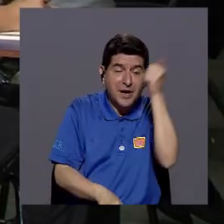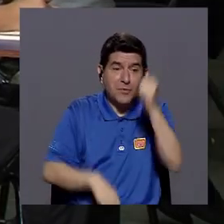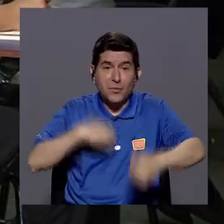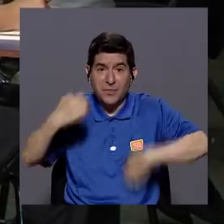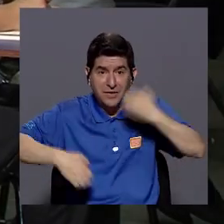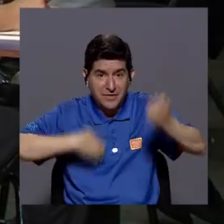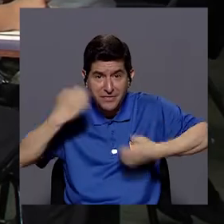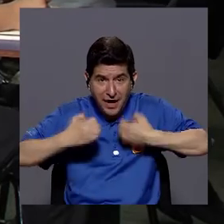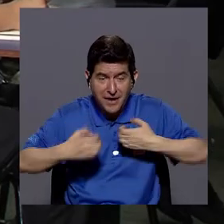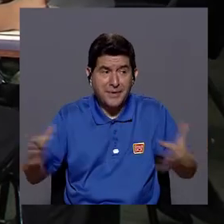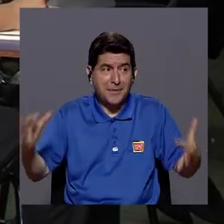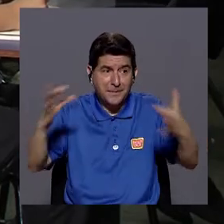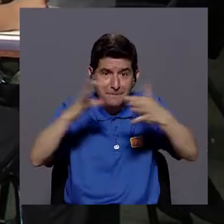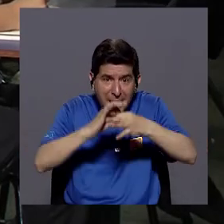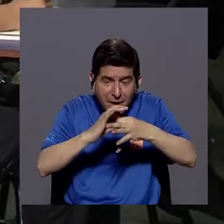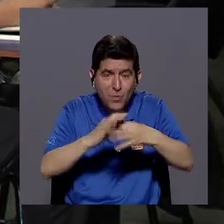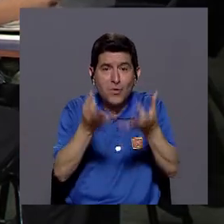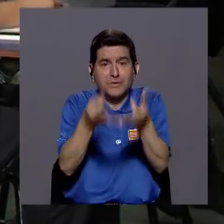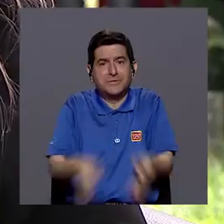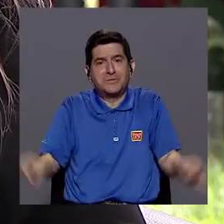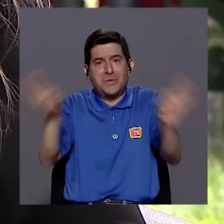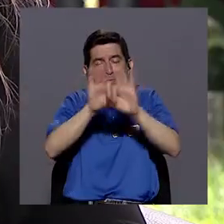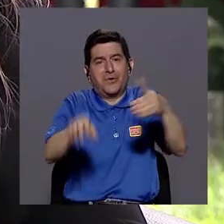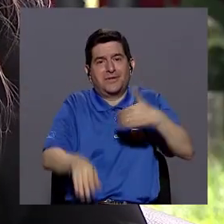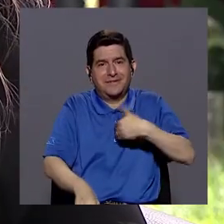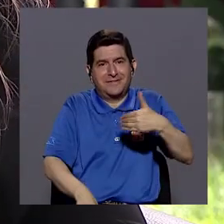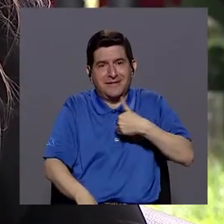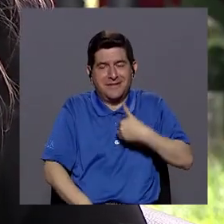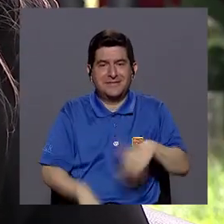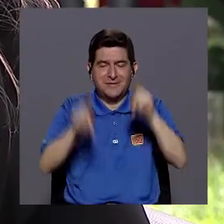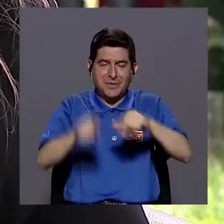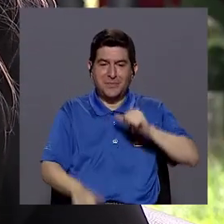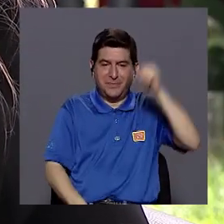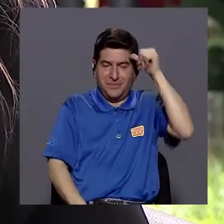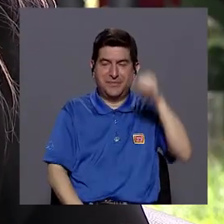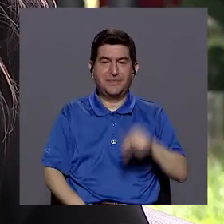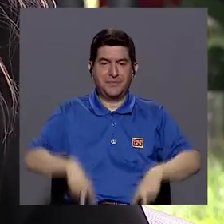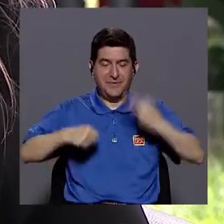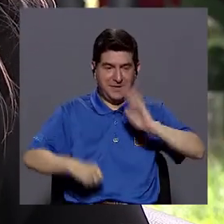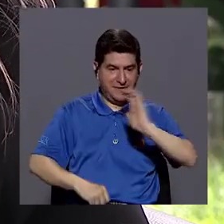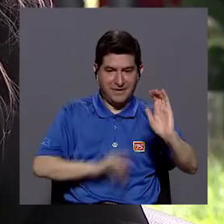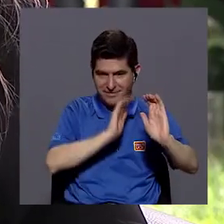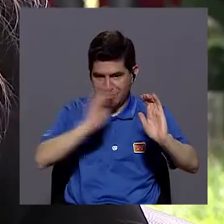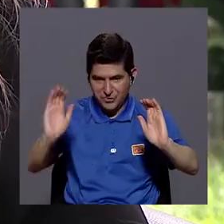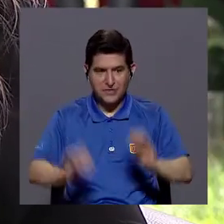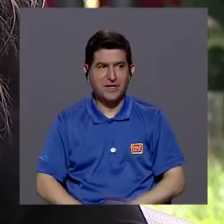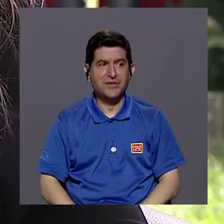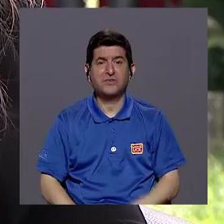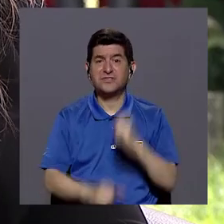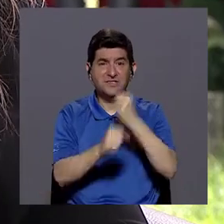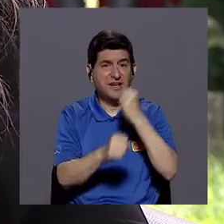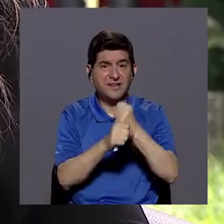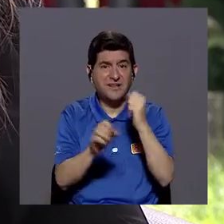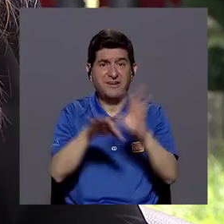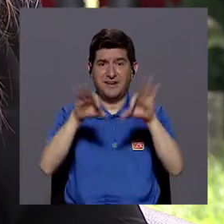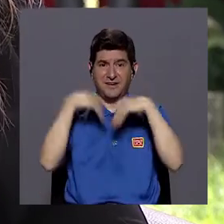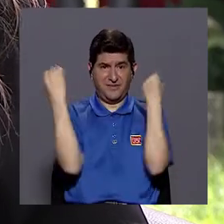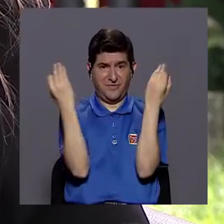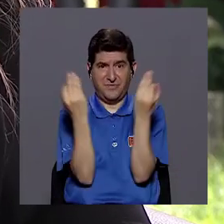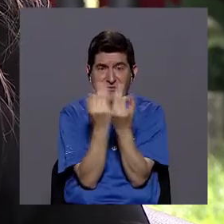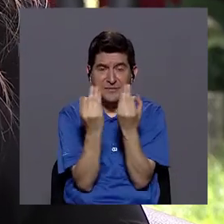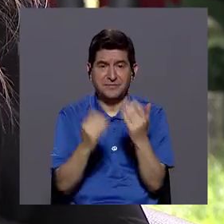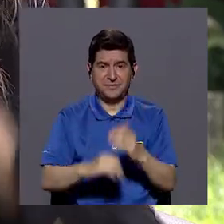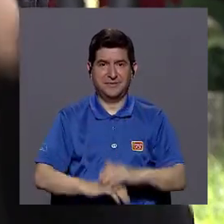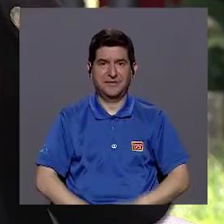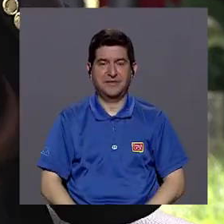emocional, de los vínculos, de la importancia que tengo yo como persona adulta en la vida de ese niño y de esa niña. Y es que siempre que trabajamos con familias